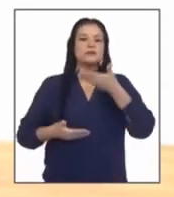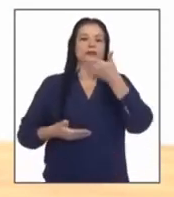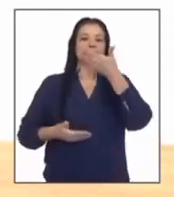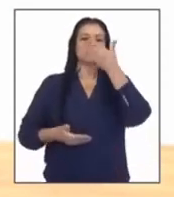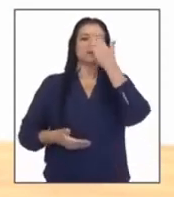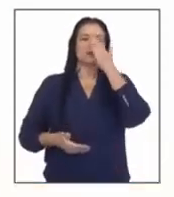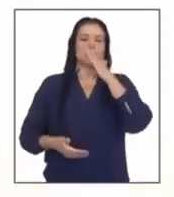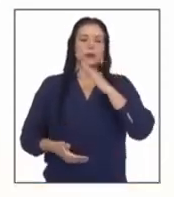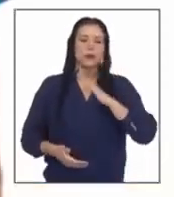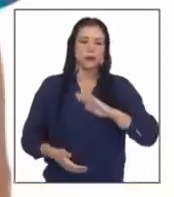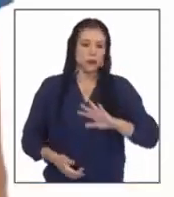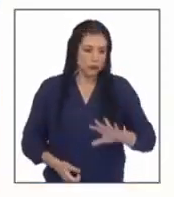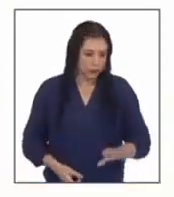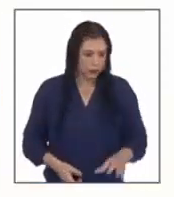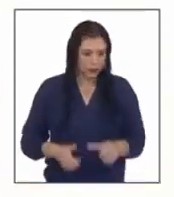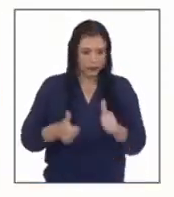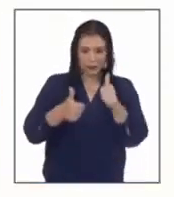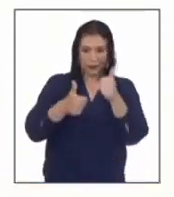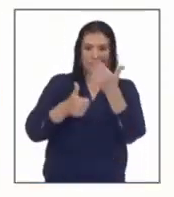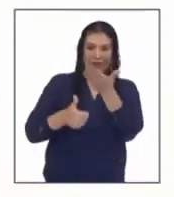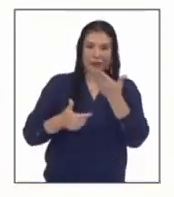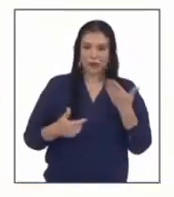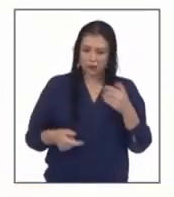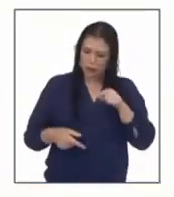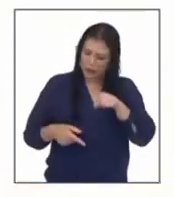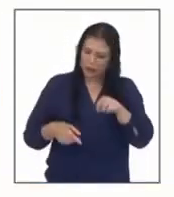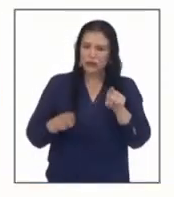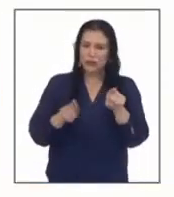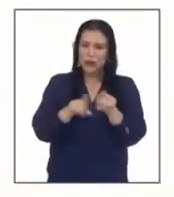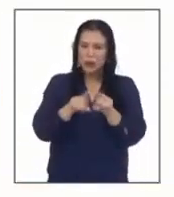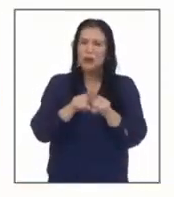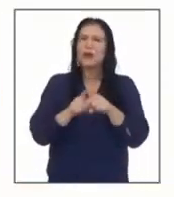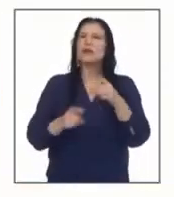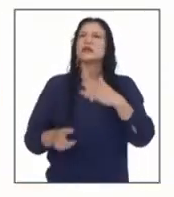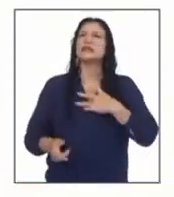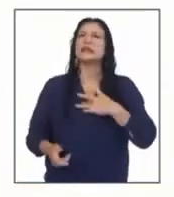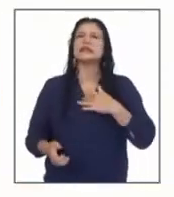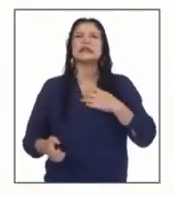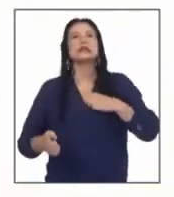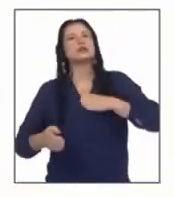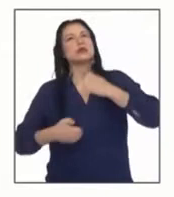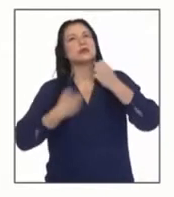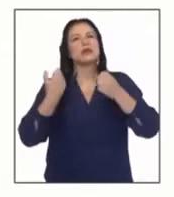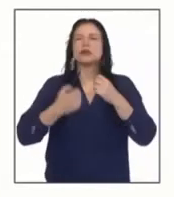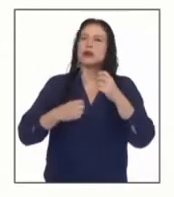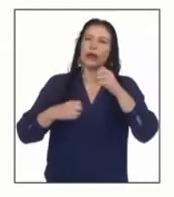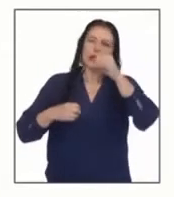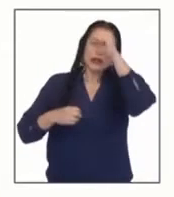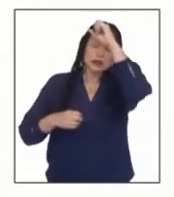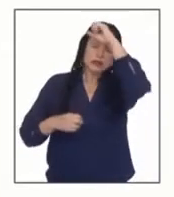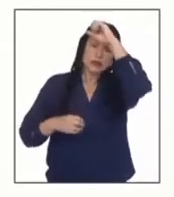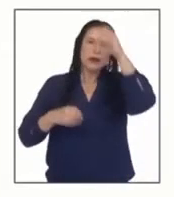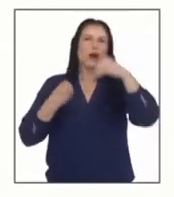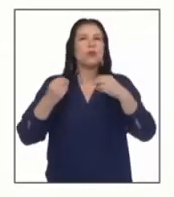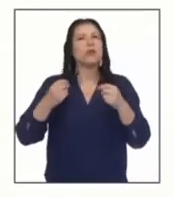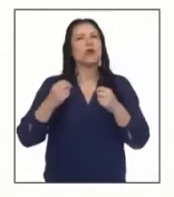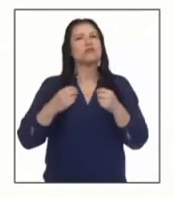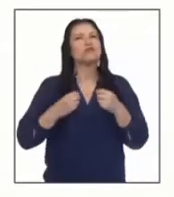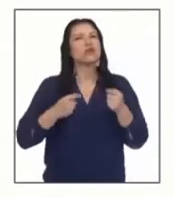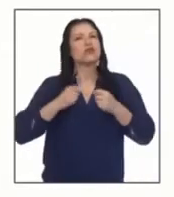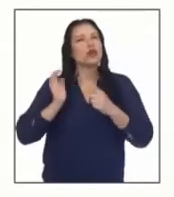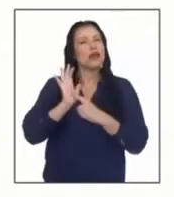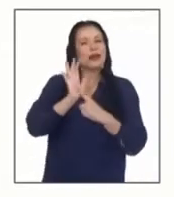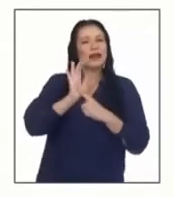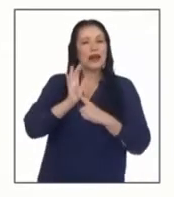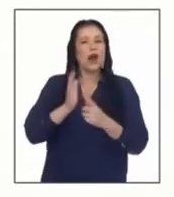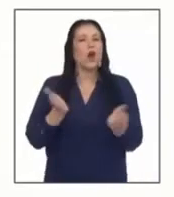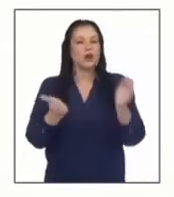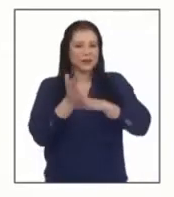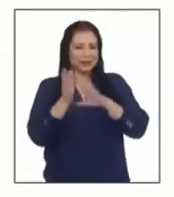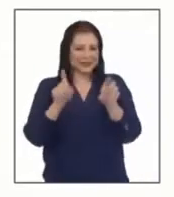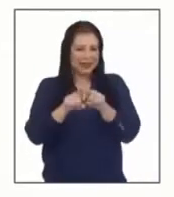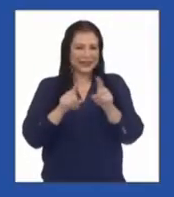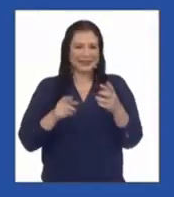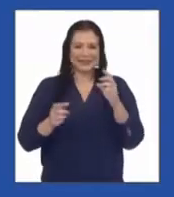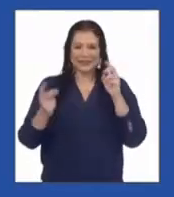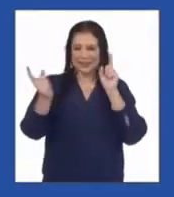eso es te invito a hagas este ejercicio cada vez que sientas una emoción y no sepas cómo expresarla nos vemos en una próxima